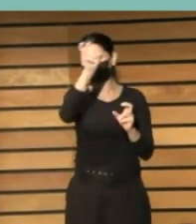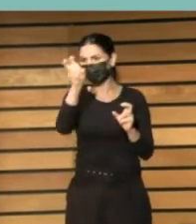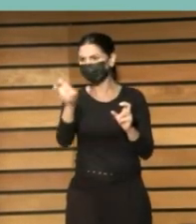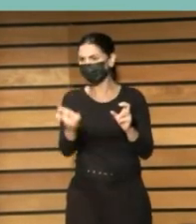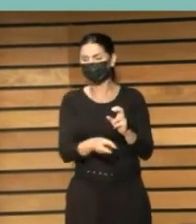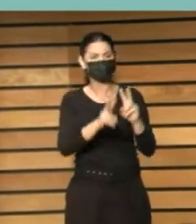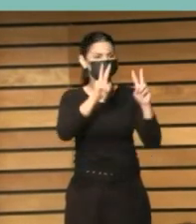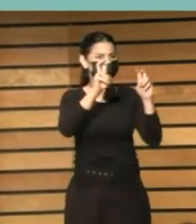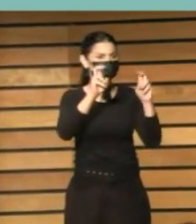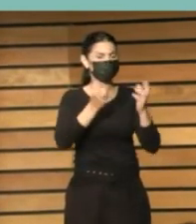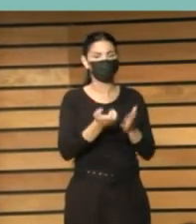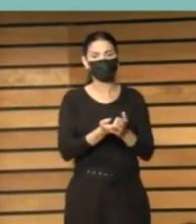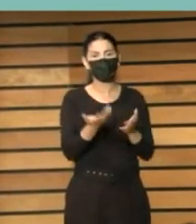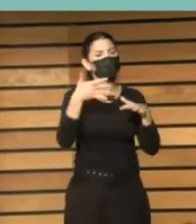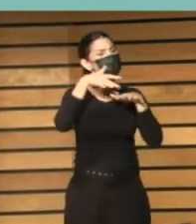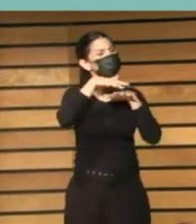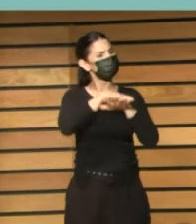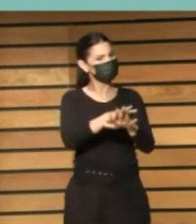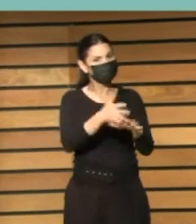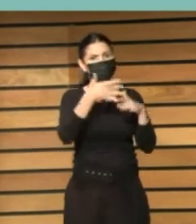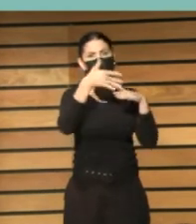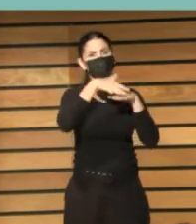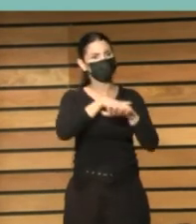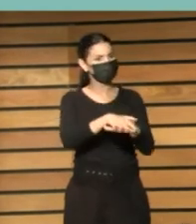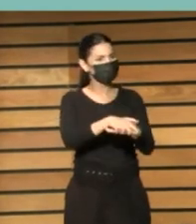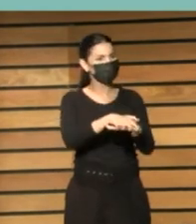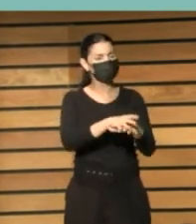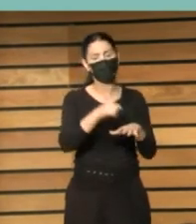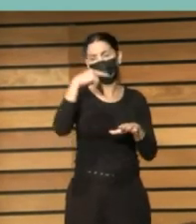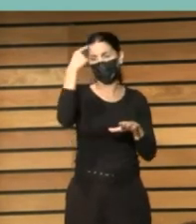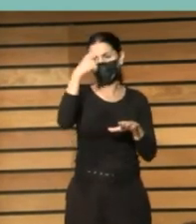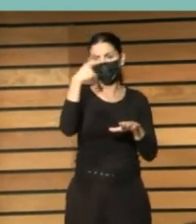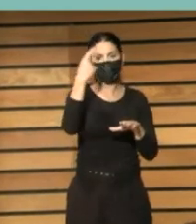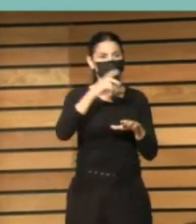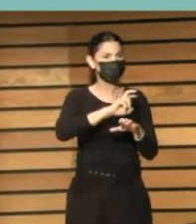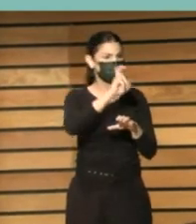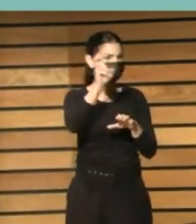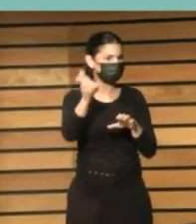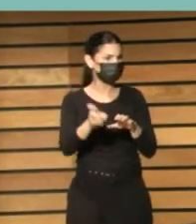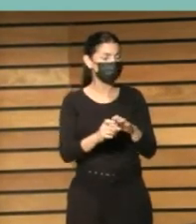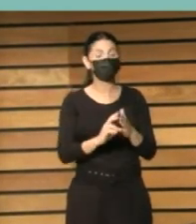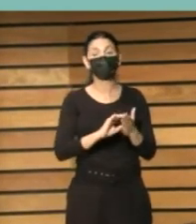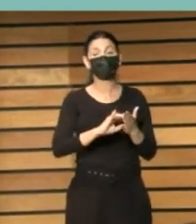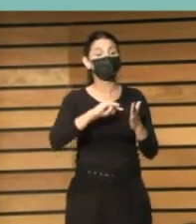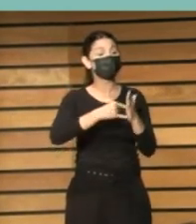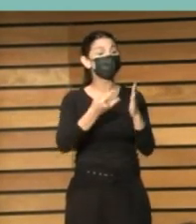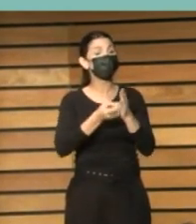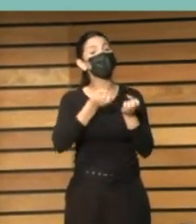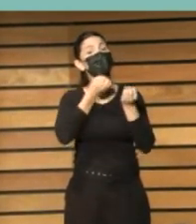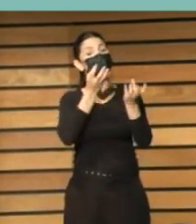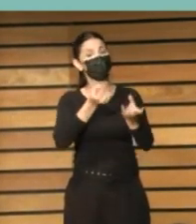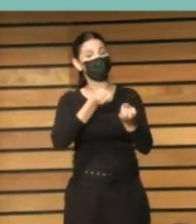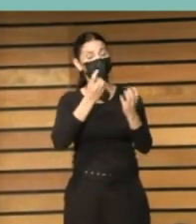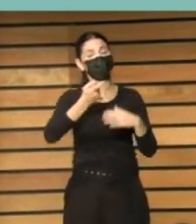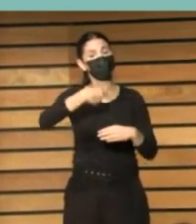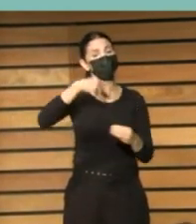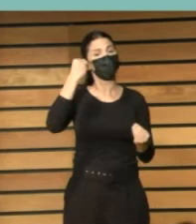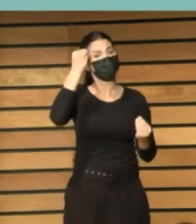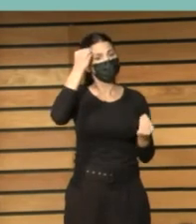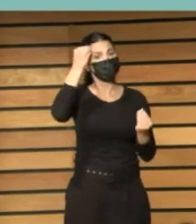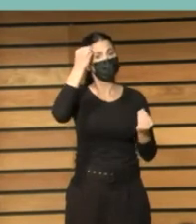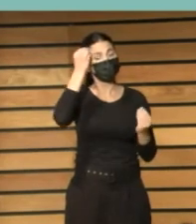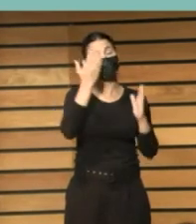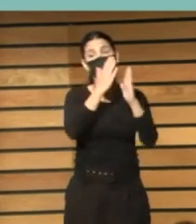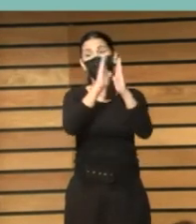carácter de integración y transversal de carácter cultural y de los sistemas de información yo creo precisamente que las